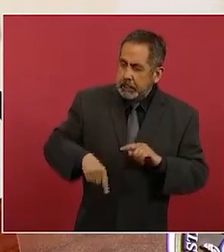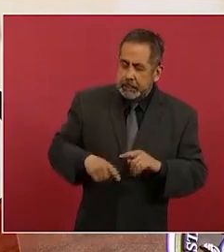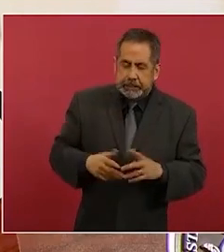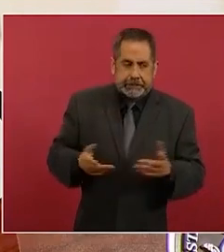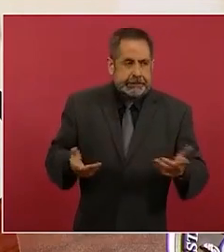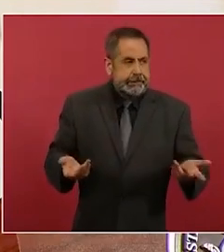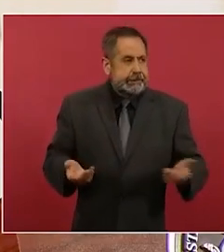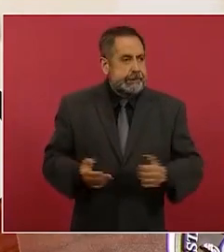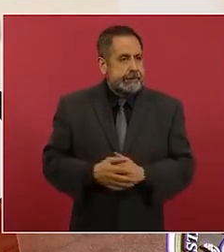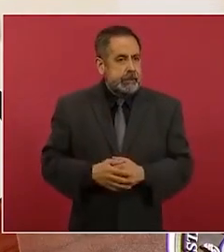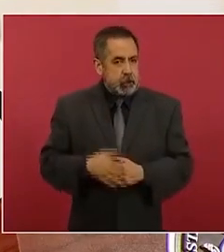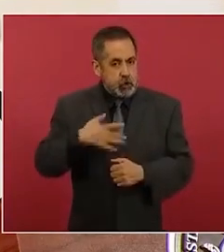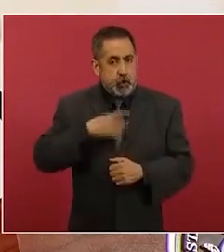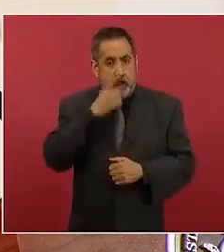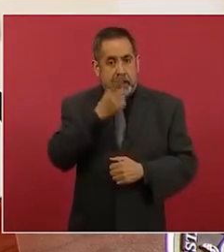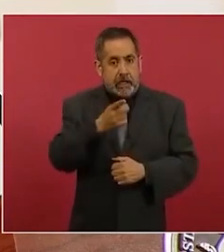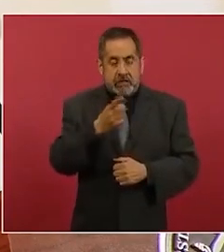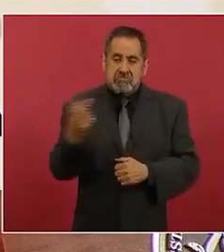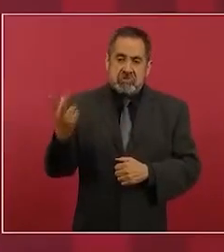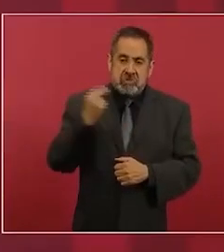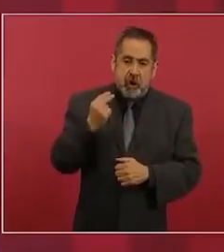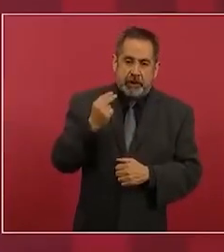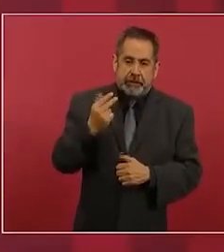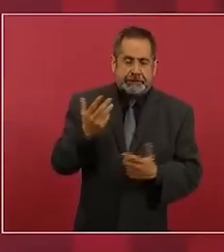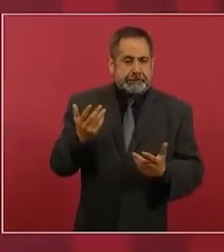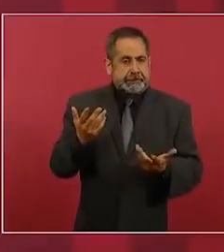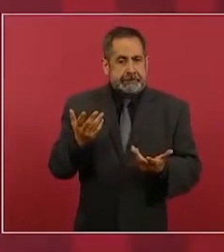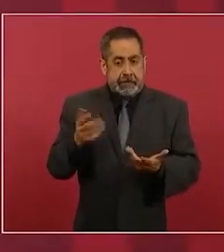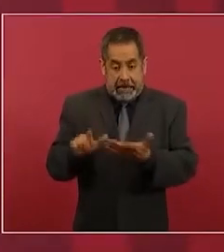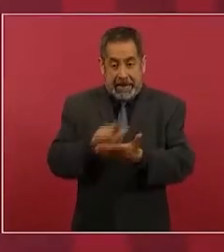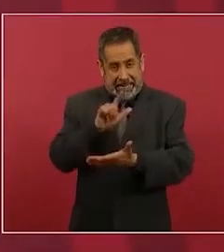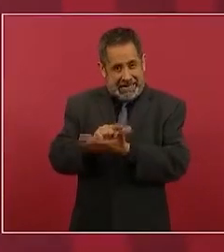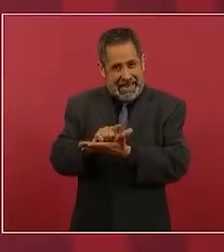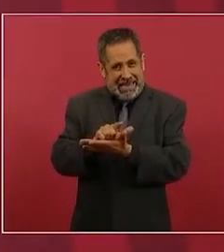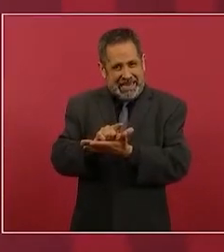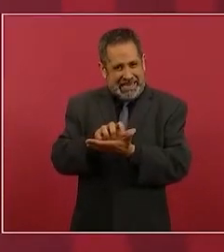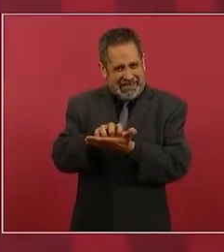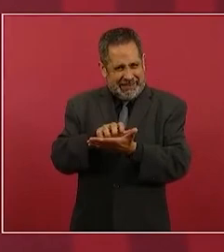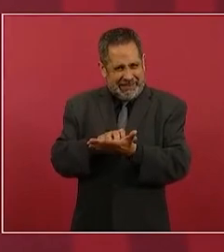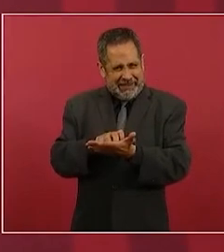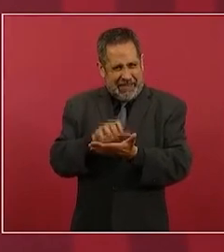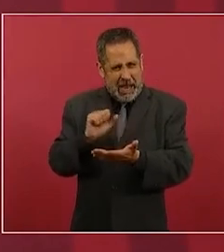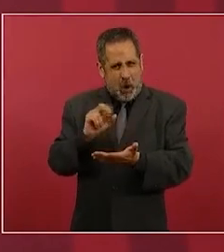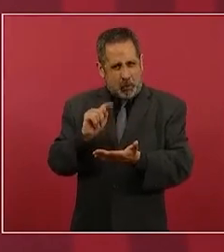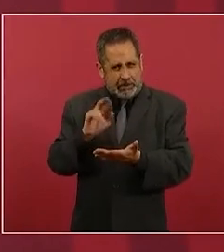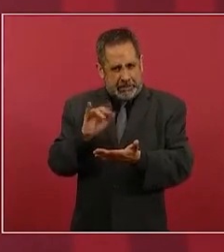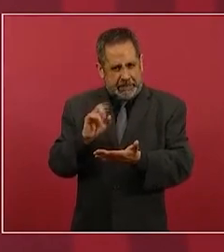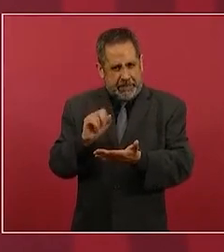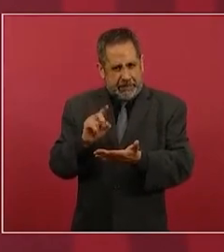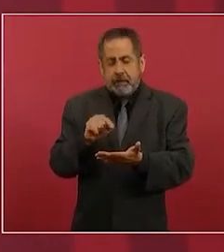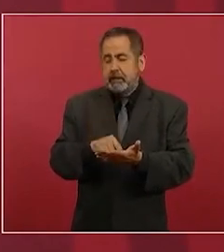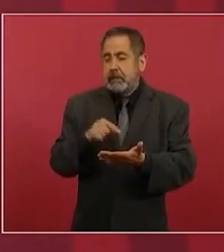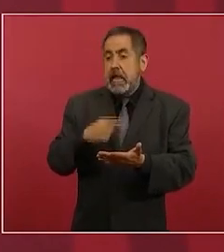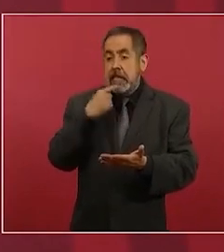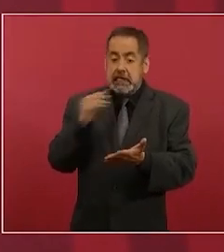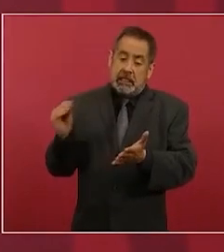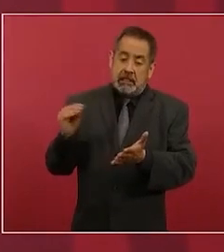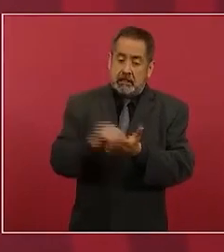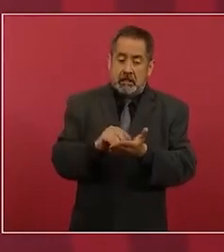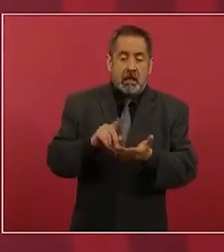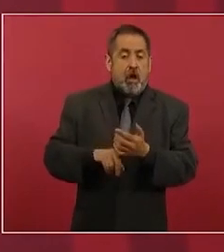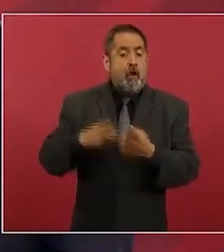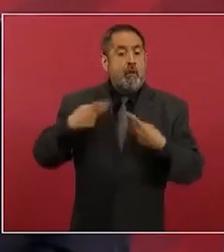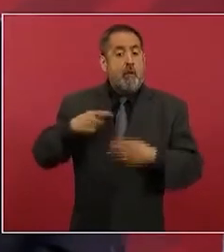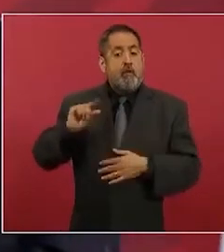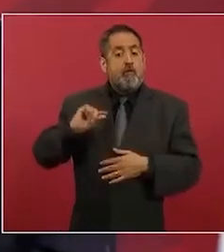porque en nuestra ley de austeridad se estableció de que un